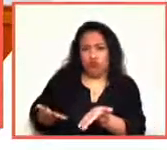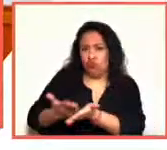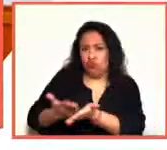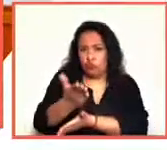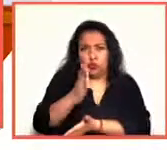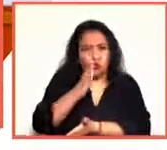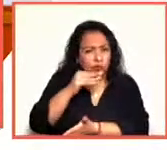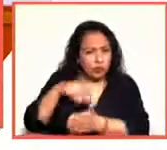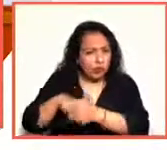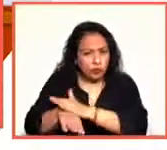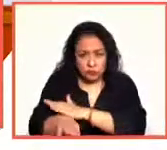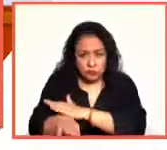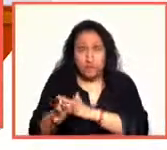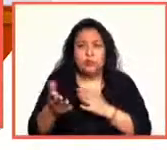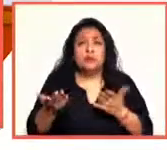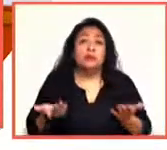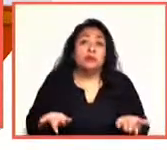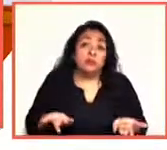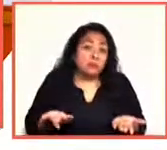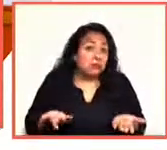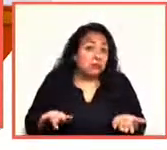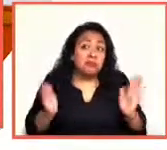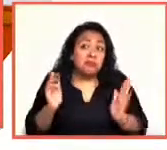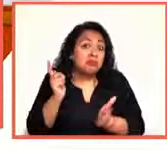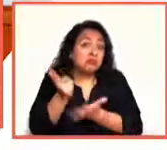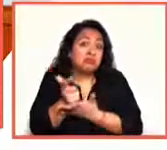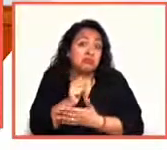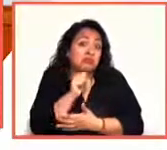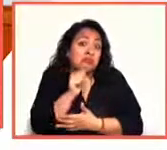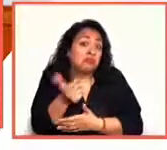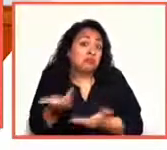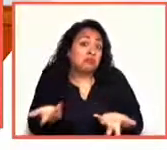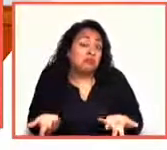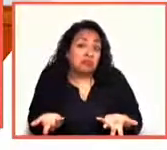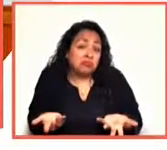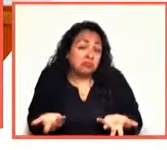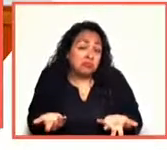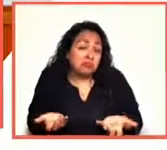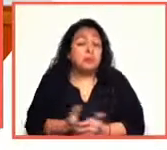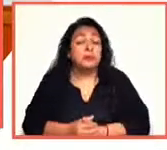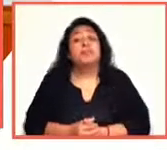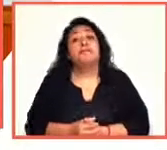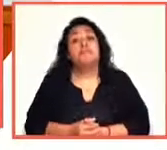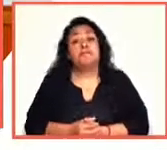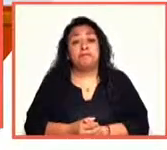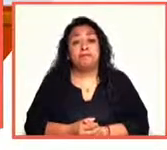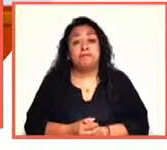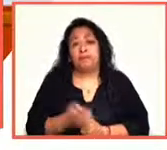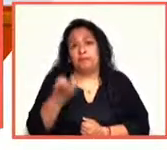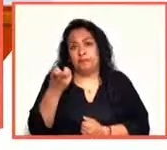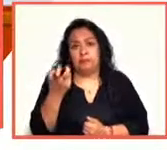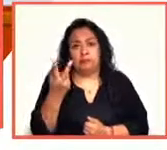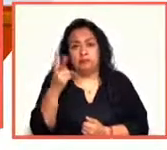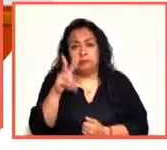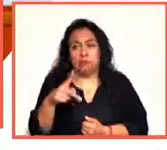que, pues, no habría pagos, ¿no? Ante esa angustia,